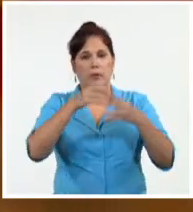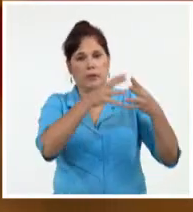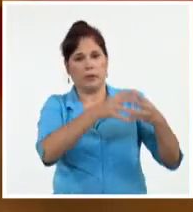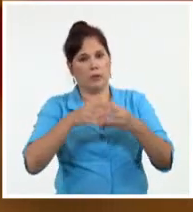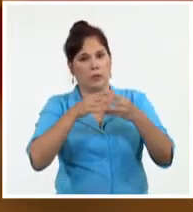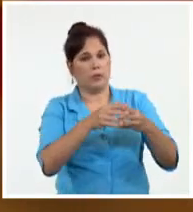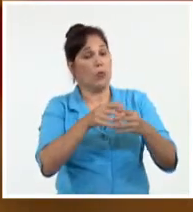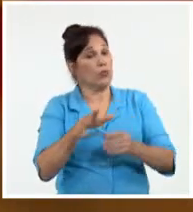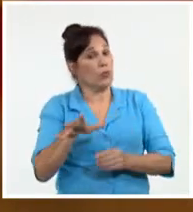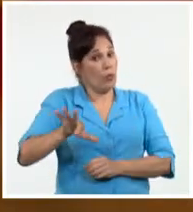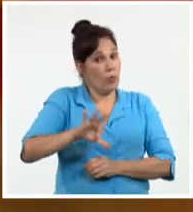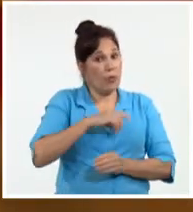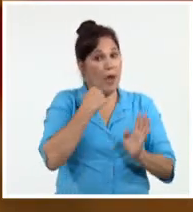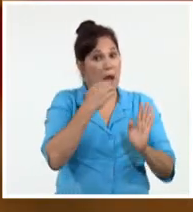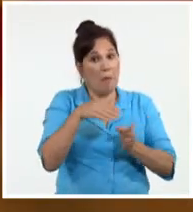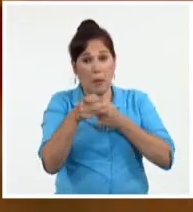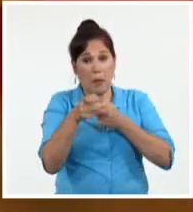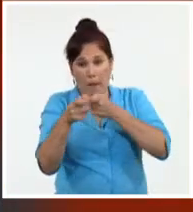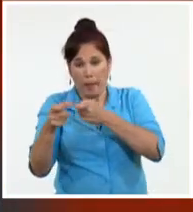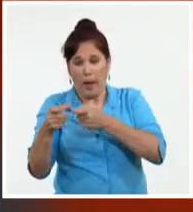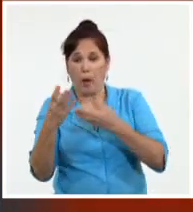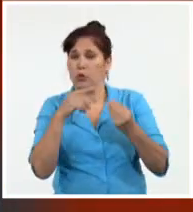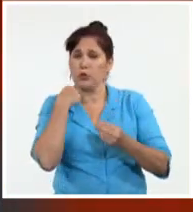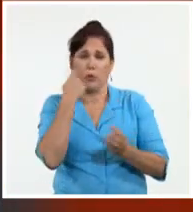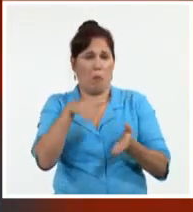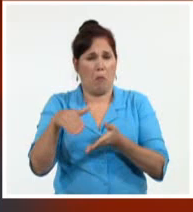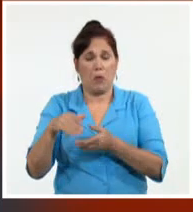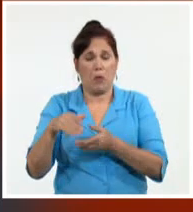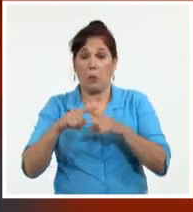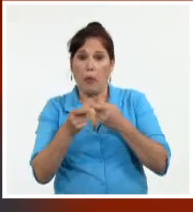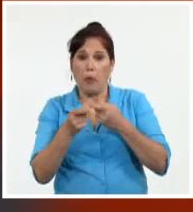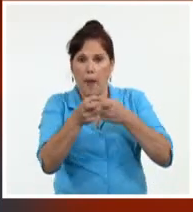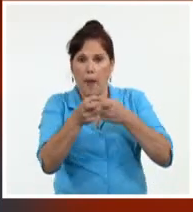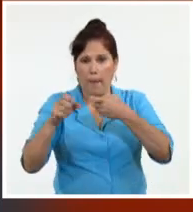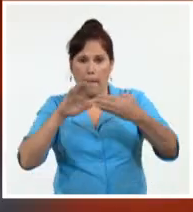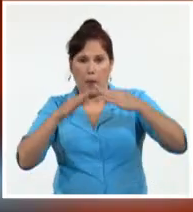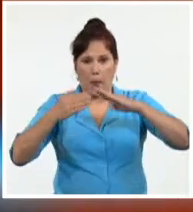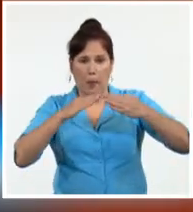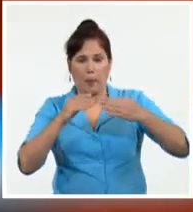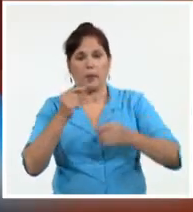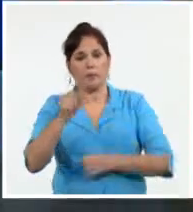A diario mueren en ese país decenas de personas a causa de tiroteos.